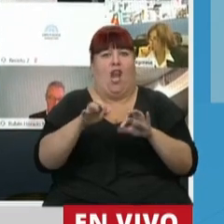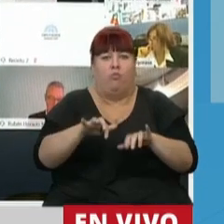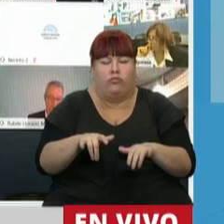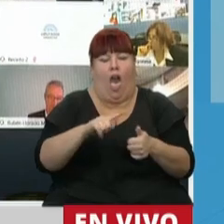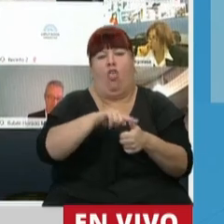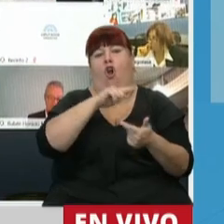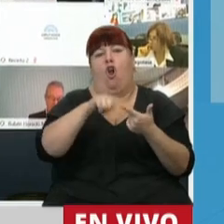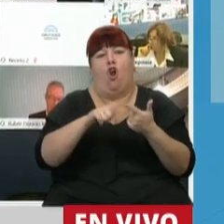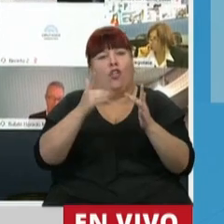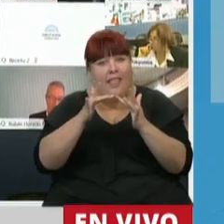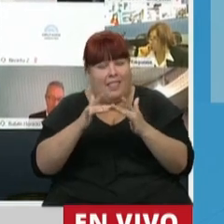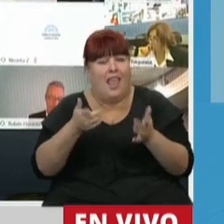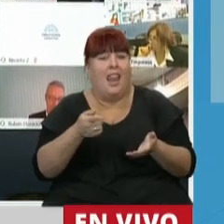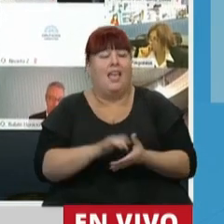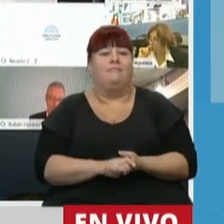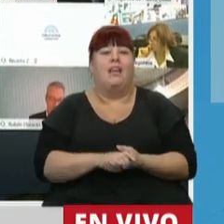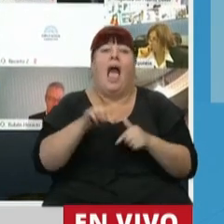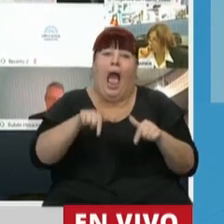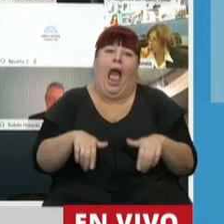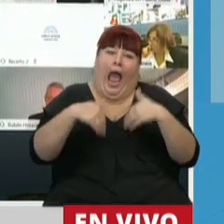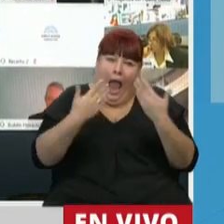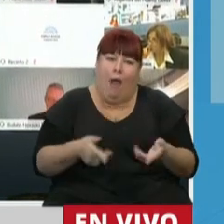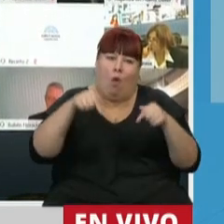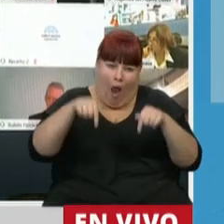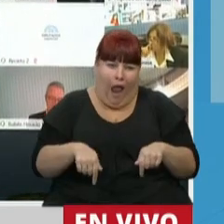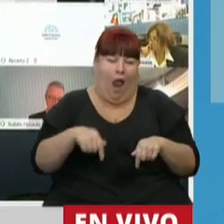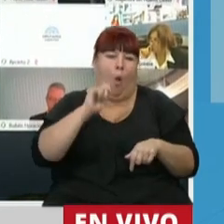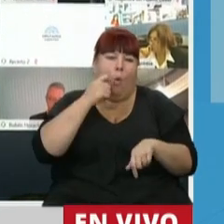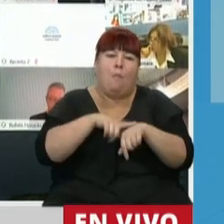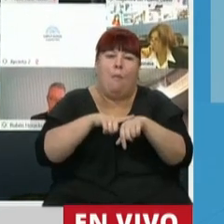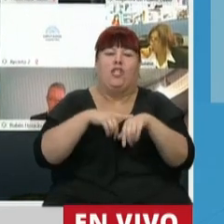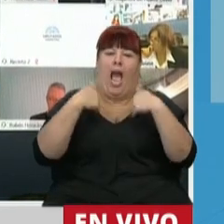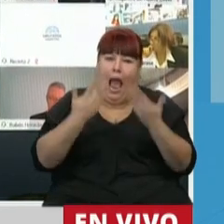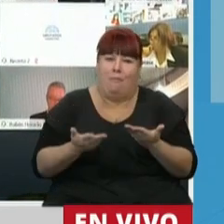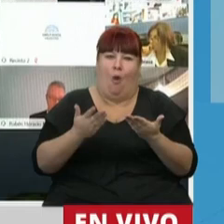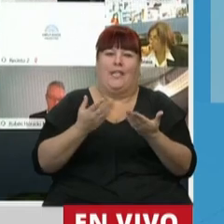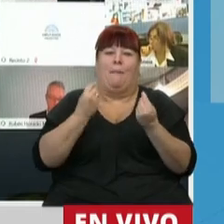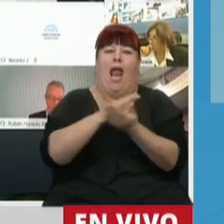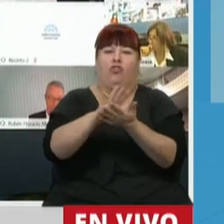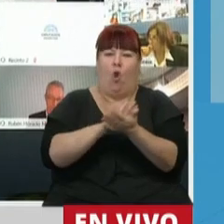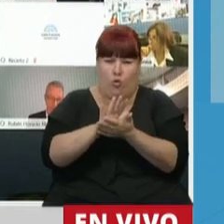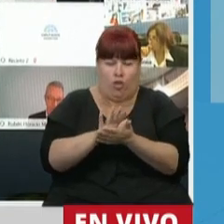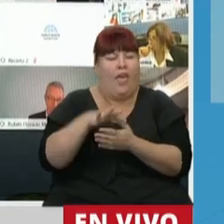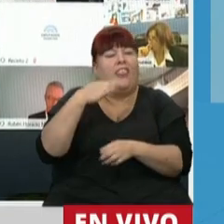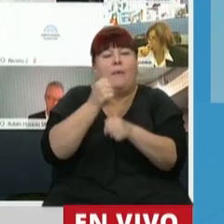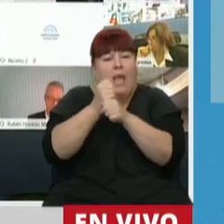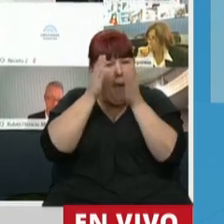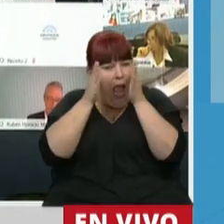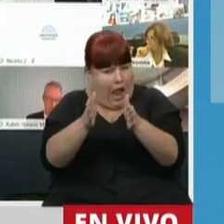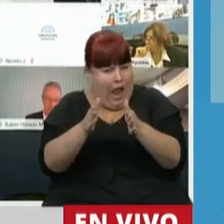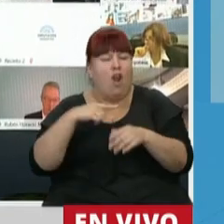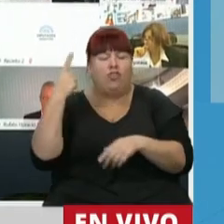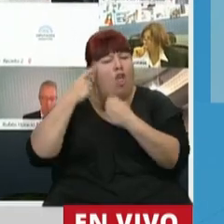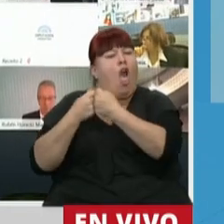computadoras podría estar medianamente saldado. Hay que trabajar eso y